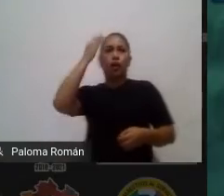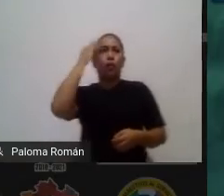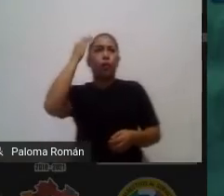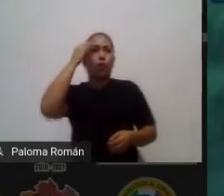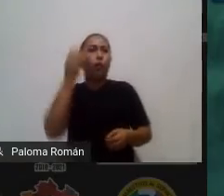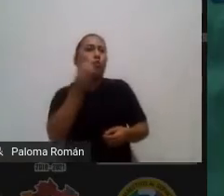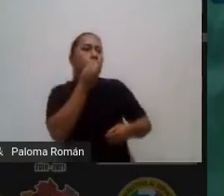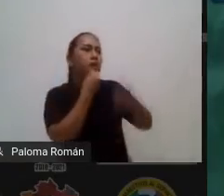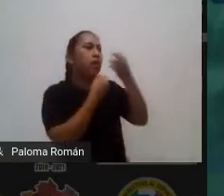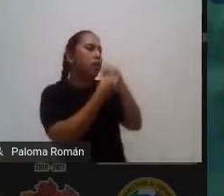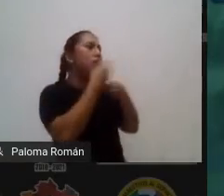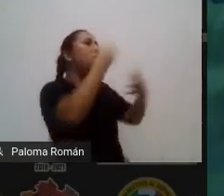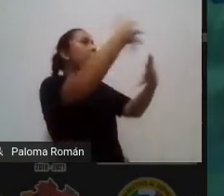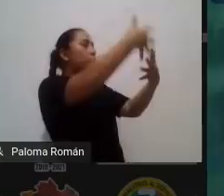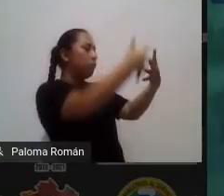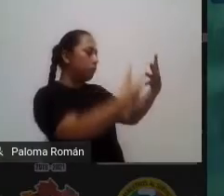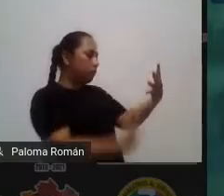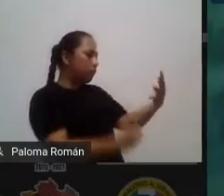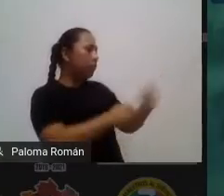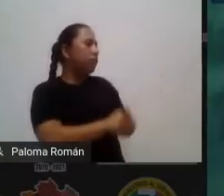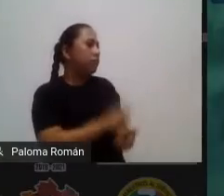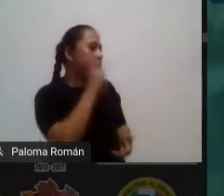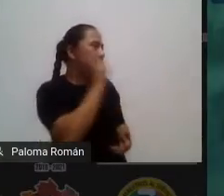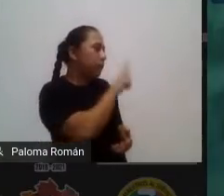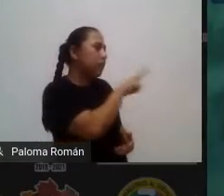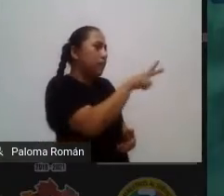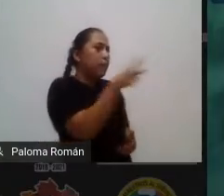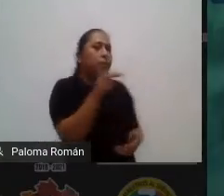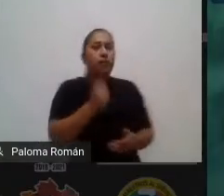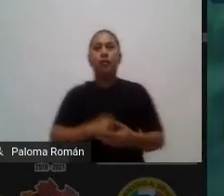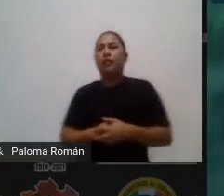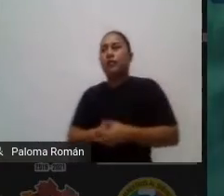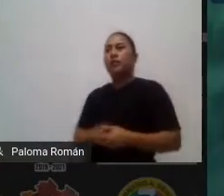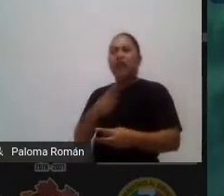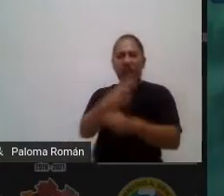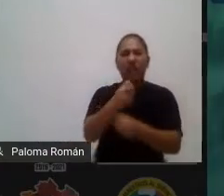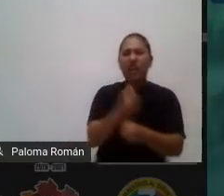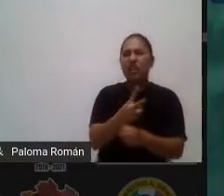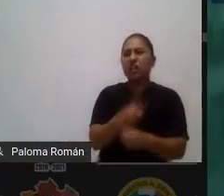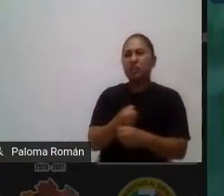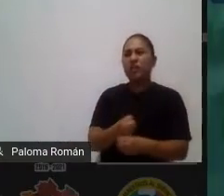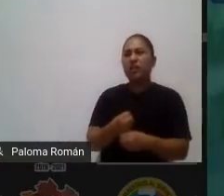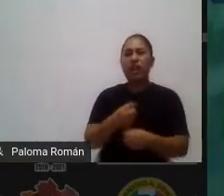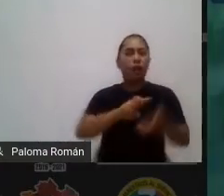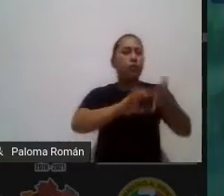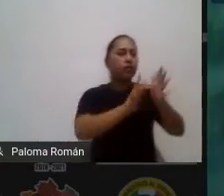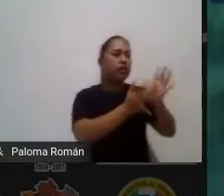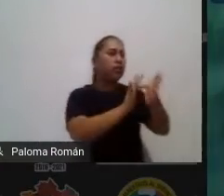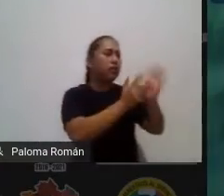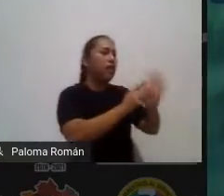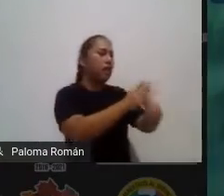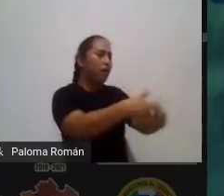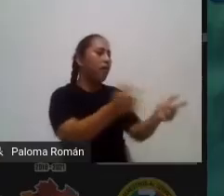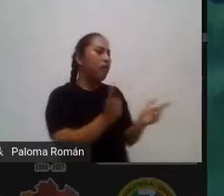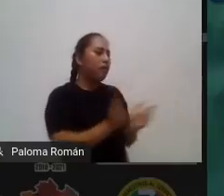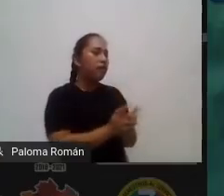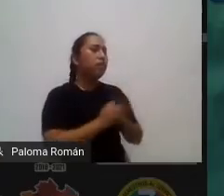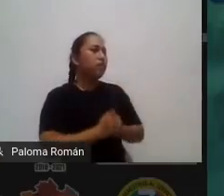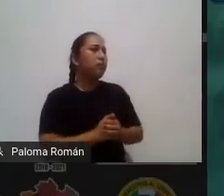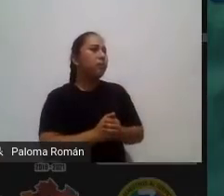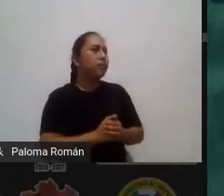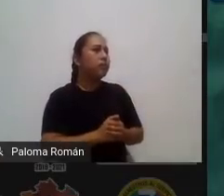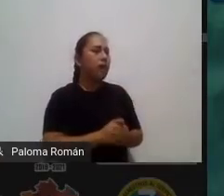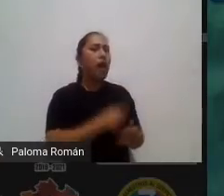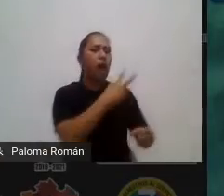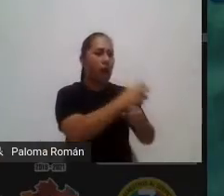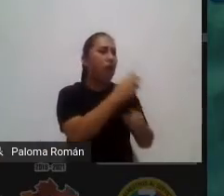nos pues la invitamos un día a la hora de la clase del club o a la hora de la clase del estudio de fenómenos invitamos a la maestra que